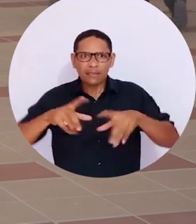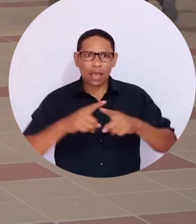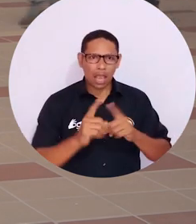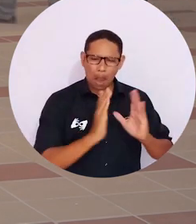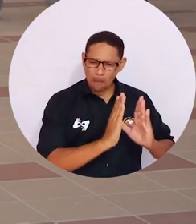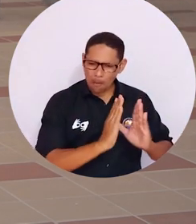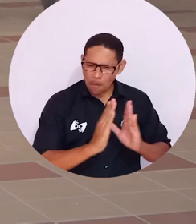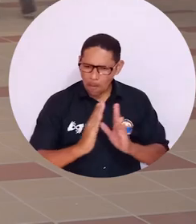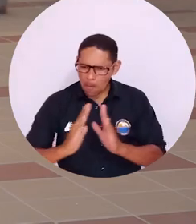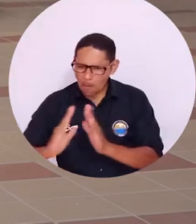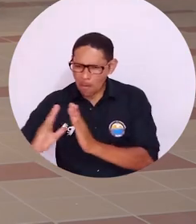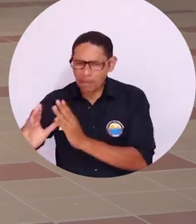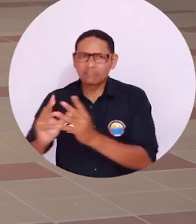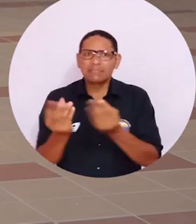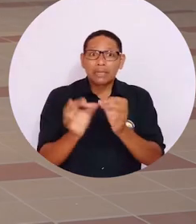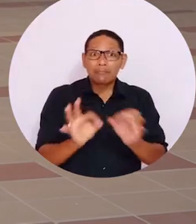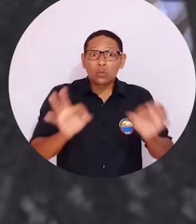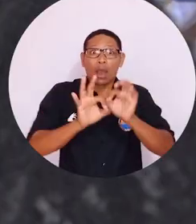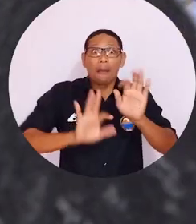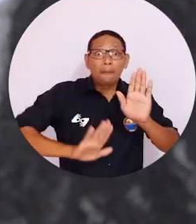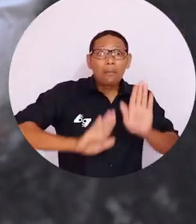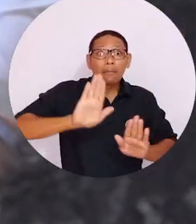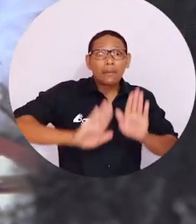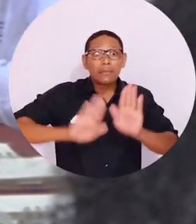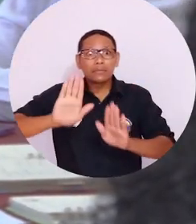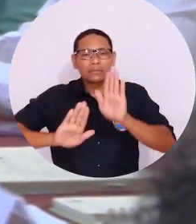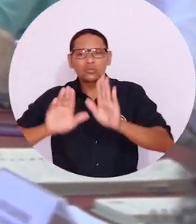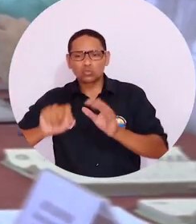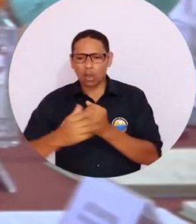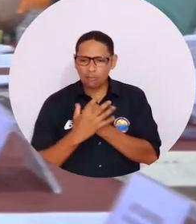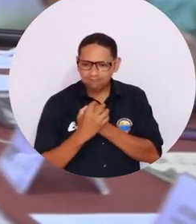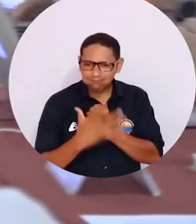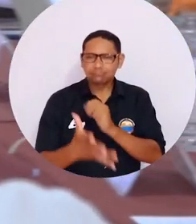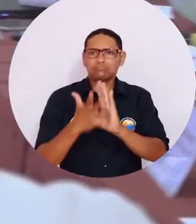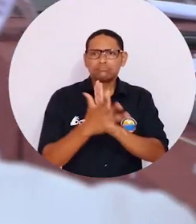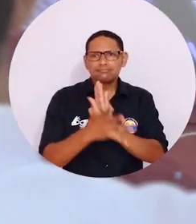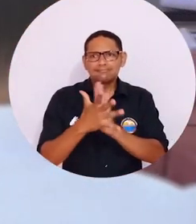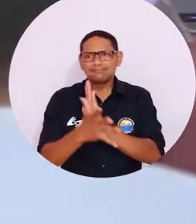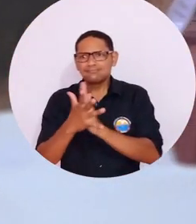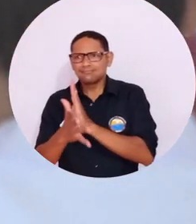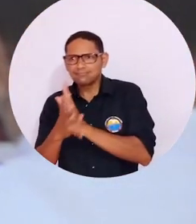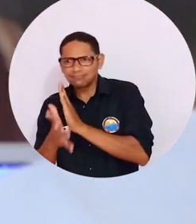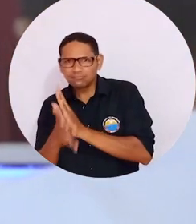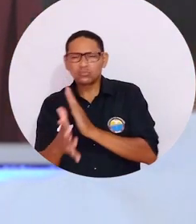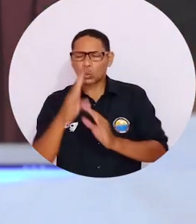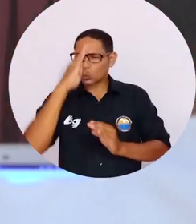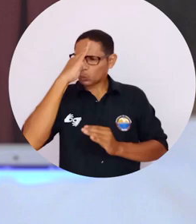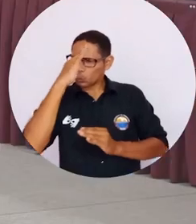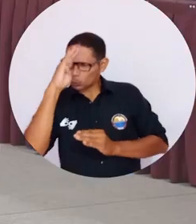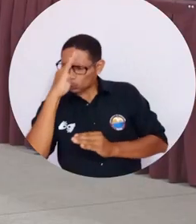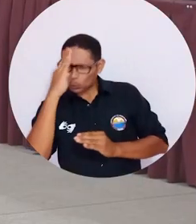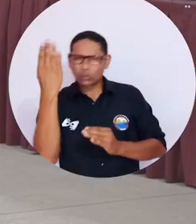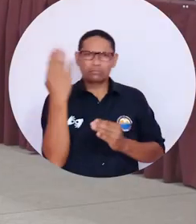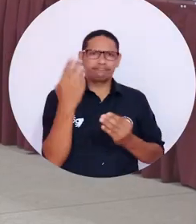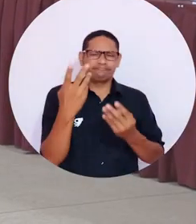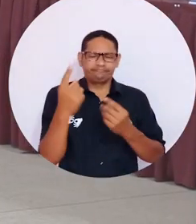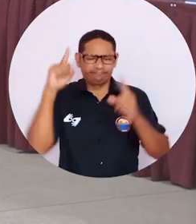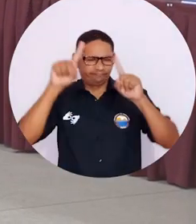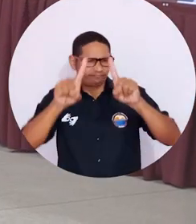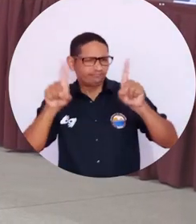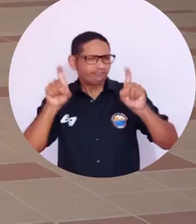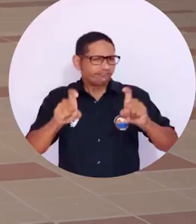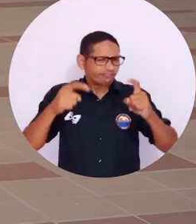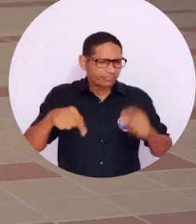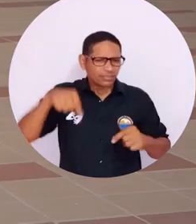programando una serie de actividades de estos encuentros para que participen y para que puedan expresar todas aquellas inquietudes que